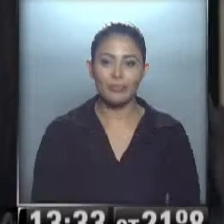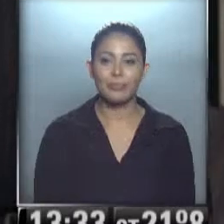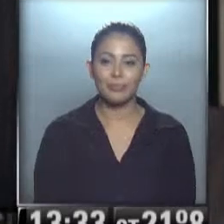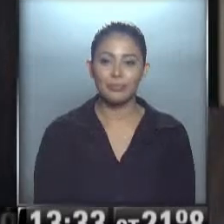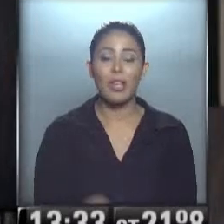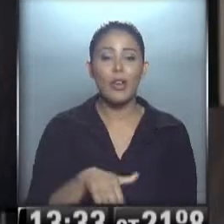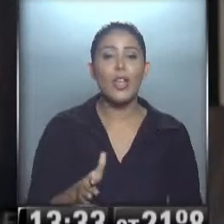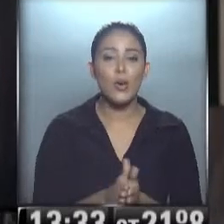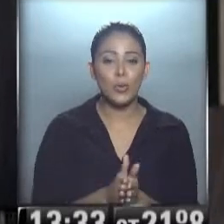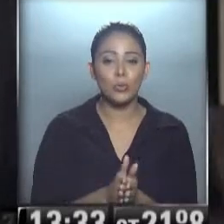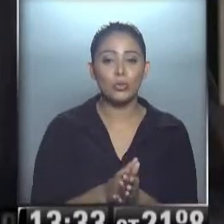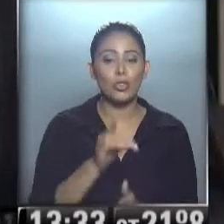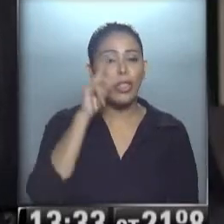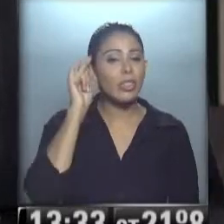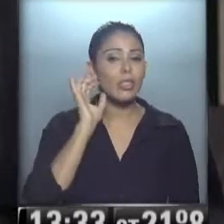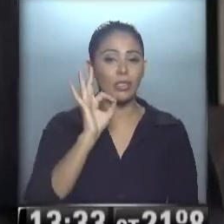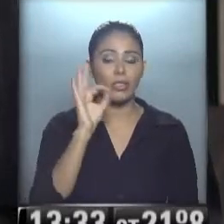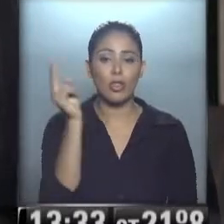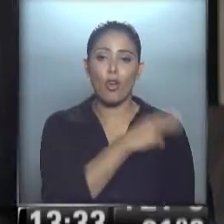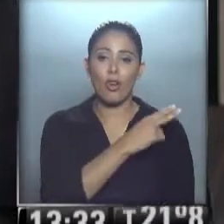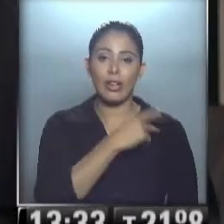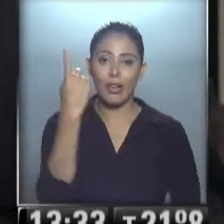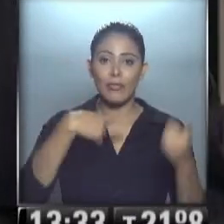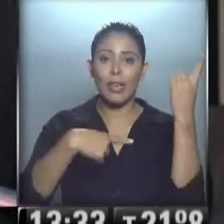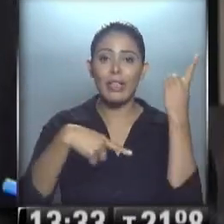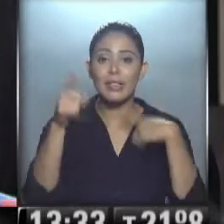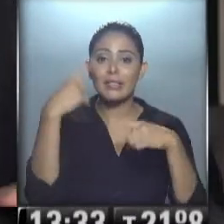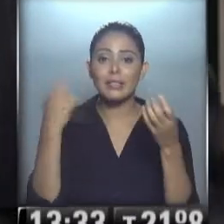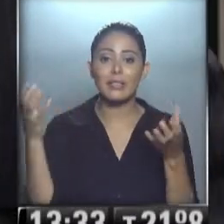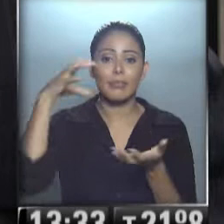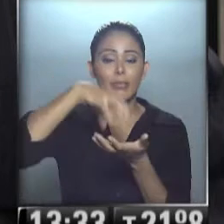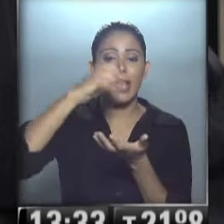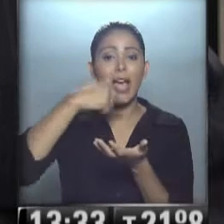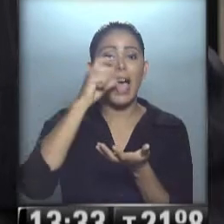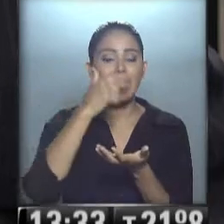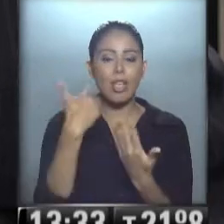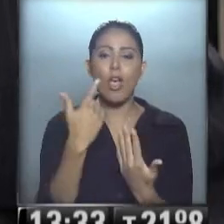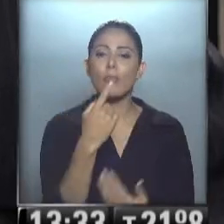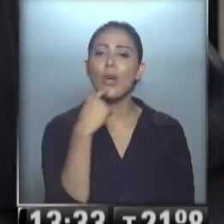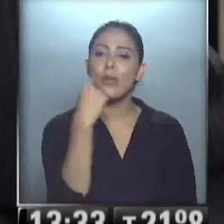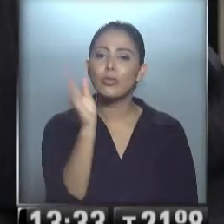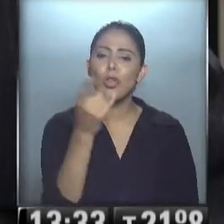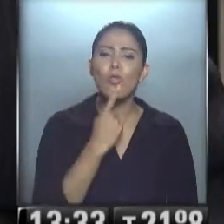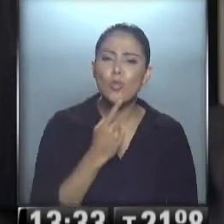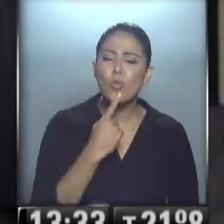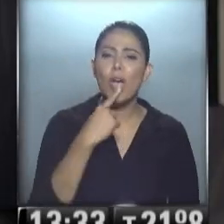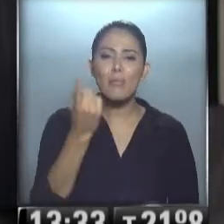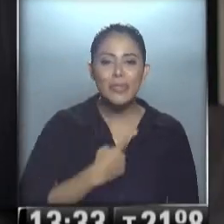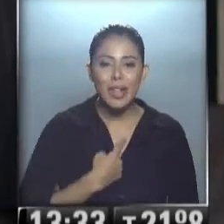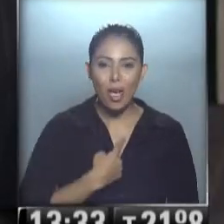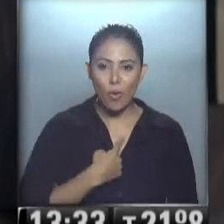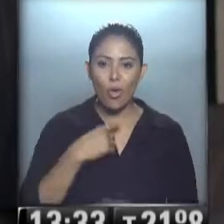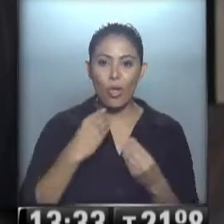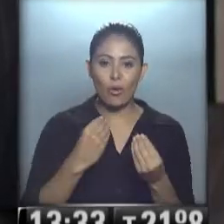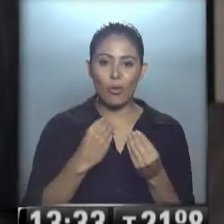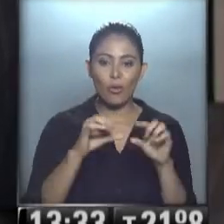Estamos con Diego Dinucci, jefe de trámites de la ANSES, para como todos los miércoles responder sus preguntas, dudas que recibimos a